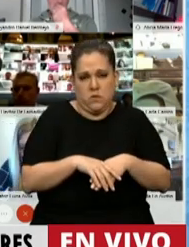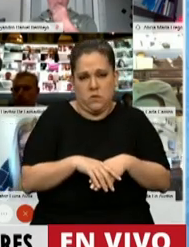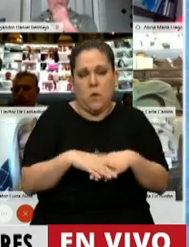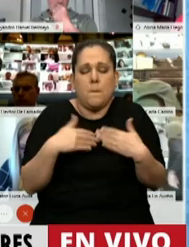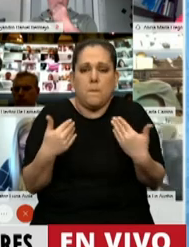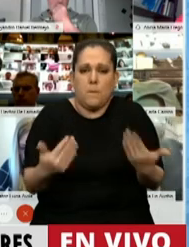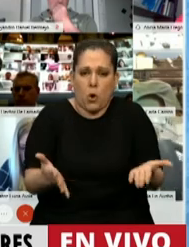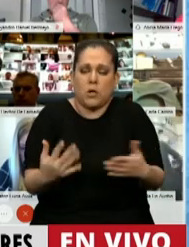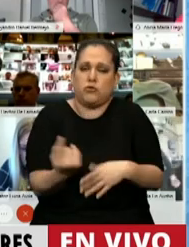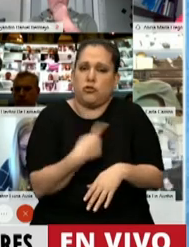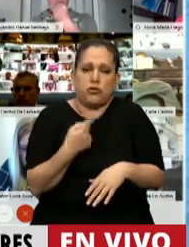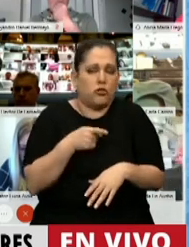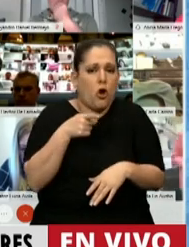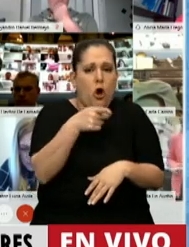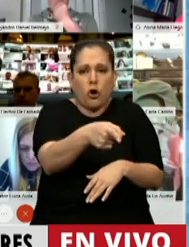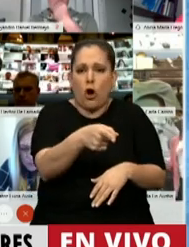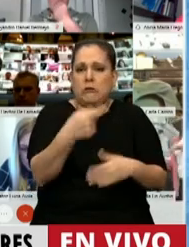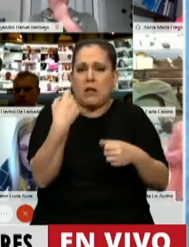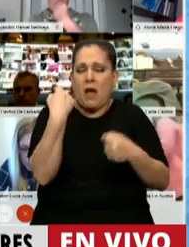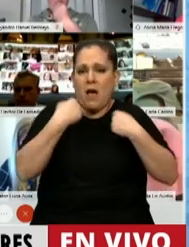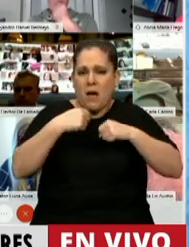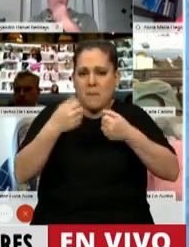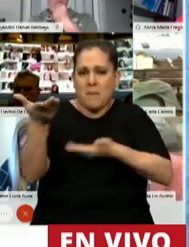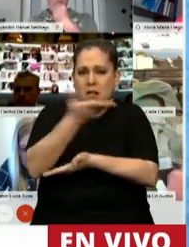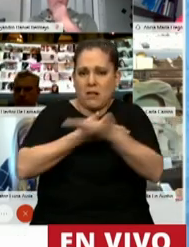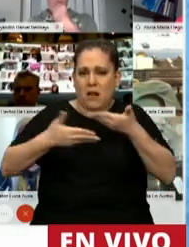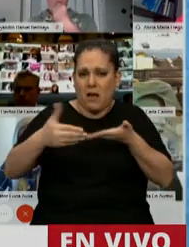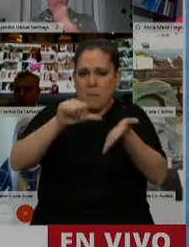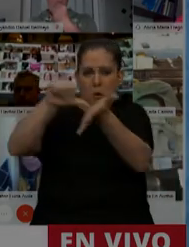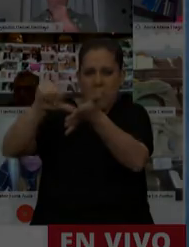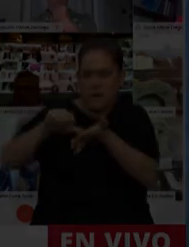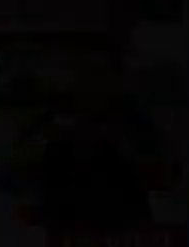estamos en contra de estos ejercicios militares. Muchas gracias. Gracias, diputada Romina del Plan. diputada Romina del